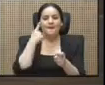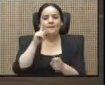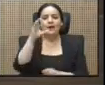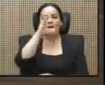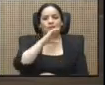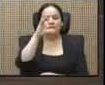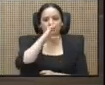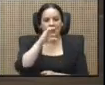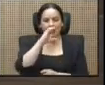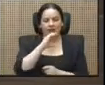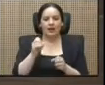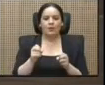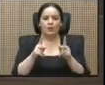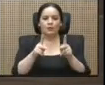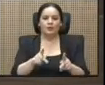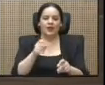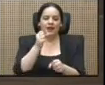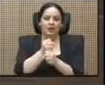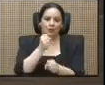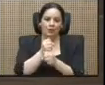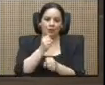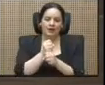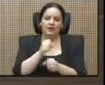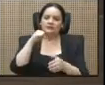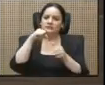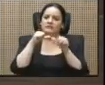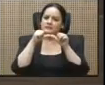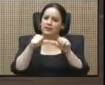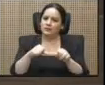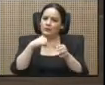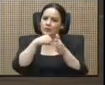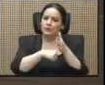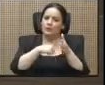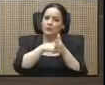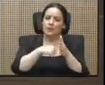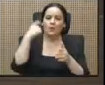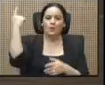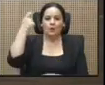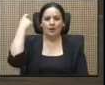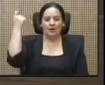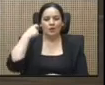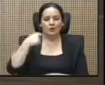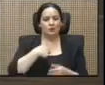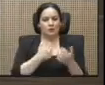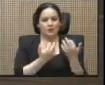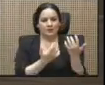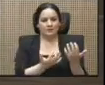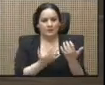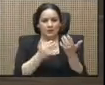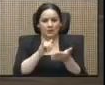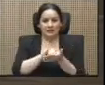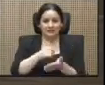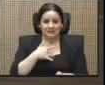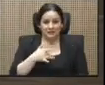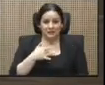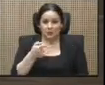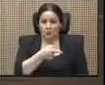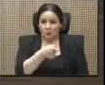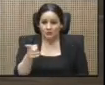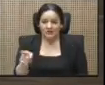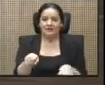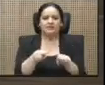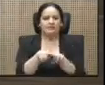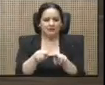la generación de empleo. Seguimos luchando por Guanacaste y yo espero que ustedes ese sentimiento también lo tengan.